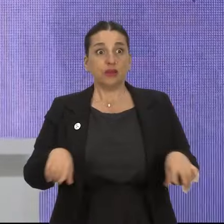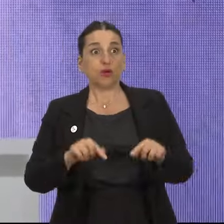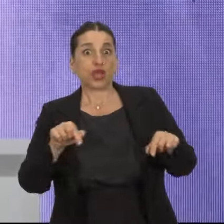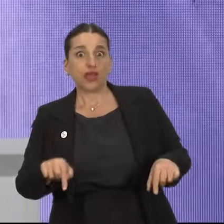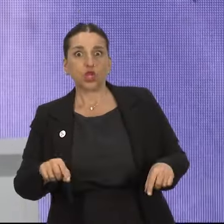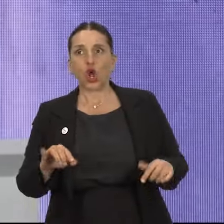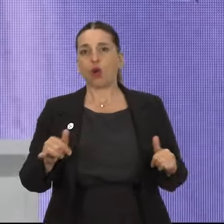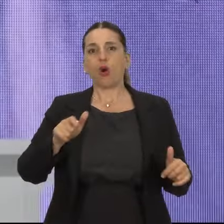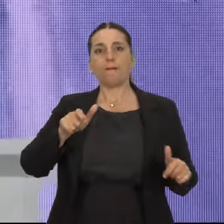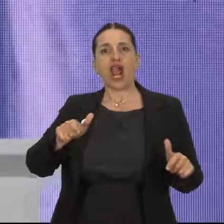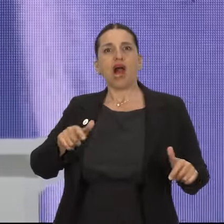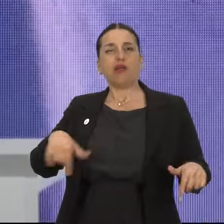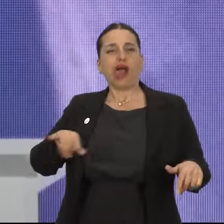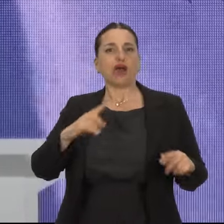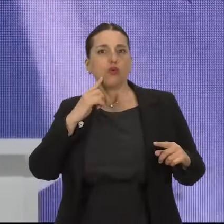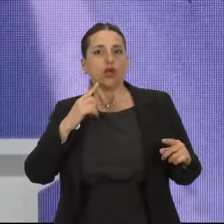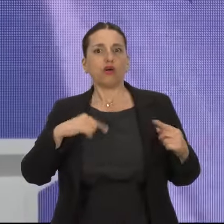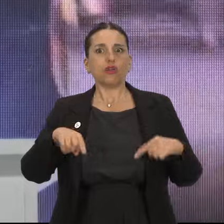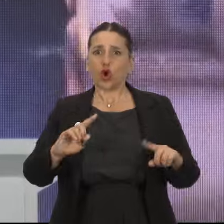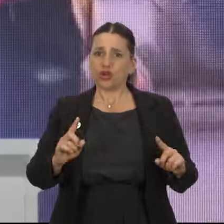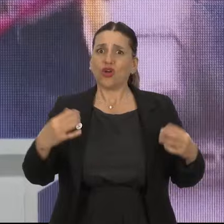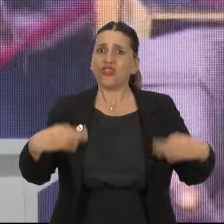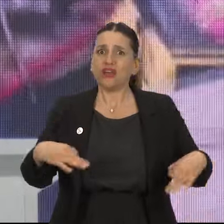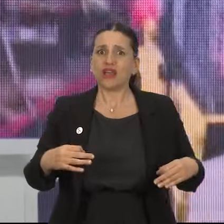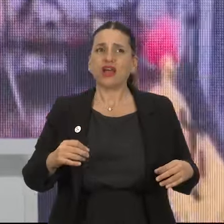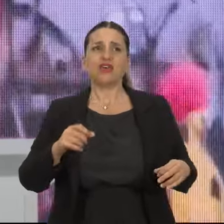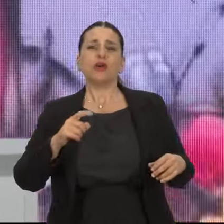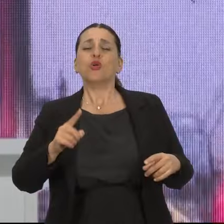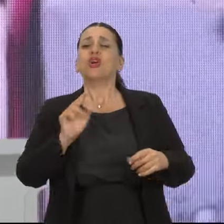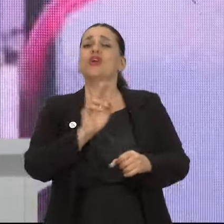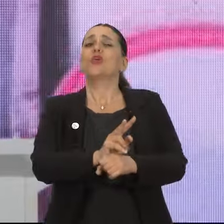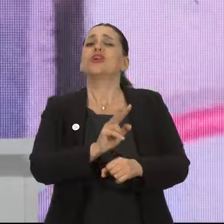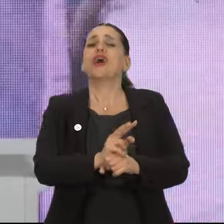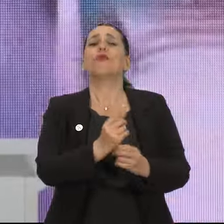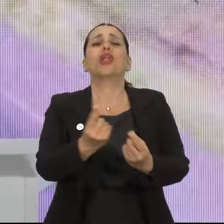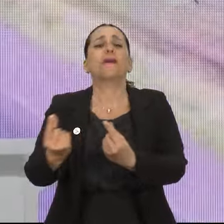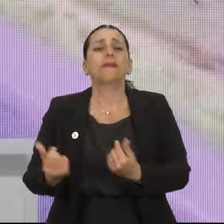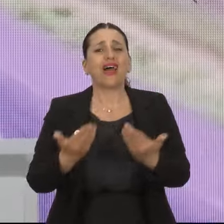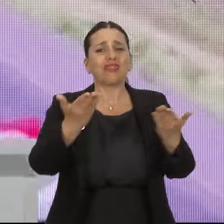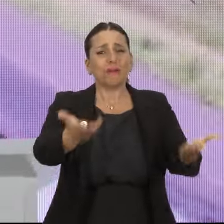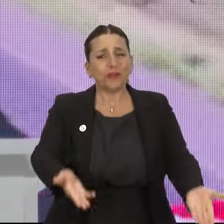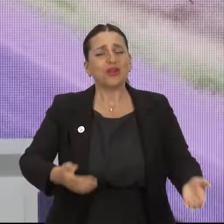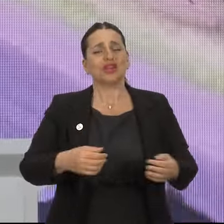Pero miren que esto no es un juego de palabras, esto es en serio. ¿Saben por qué se hizo más? Porque se cuidó la plata.